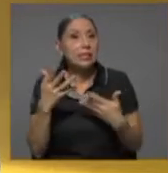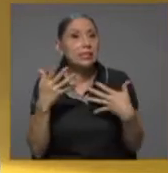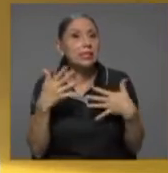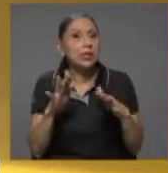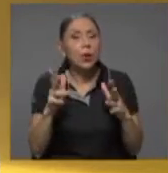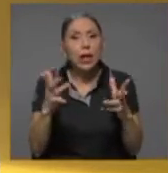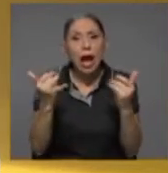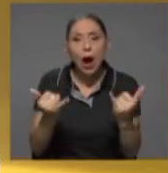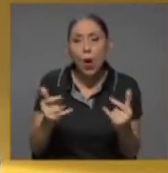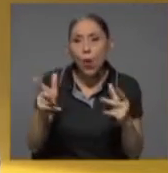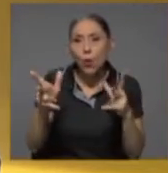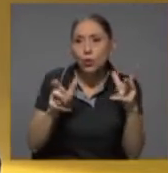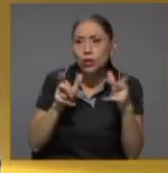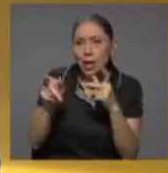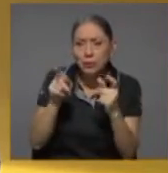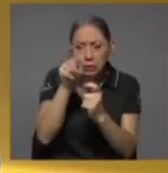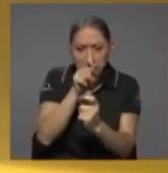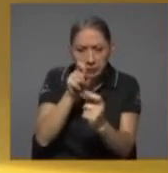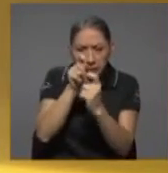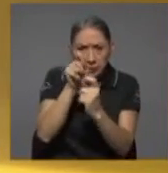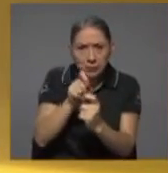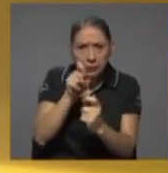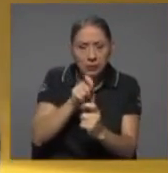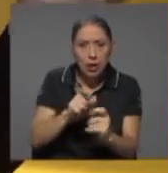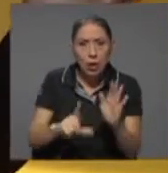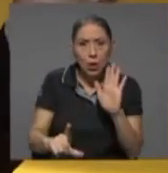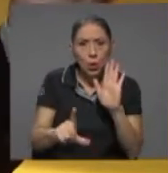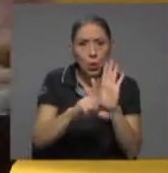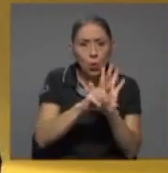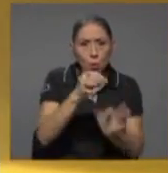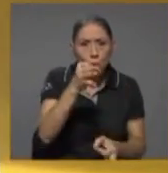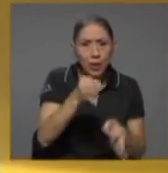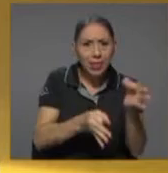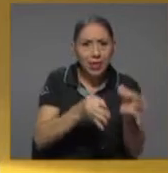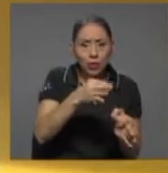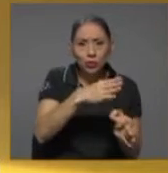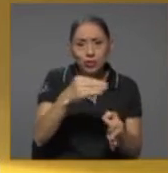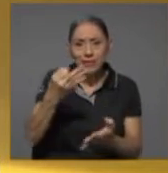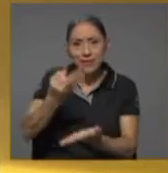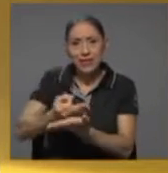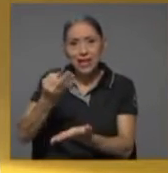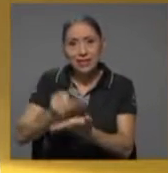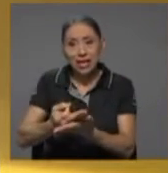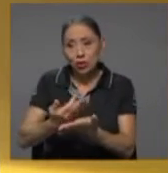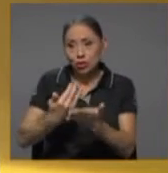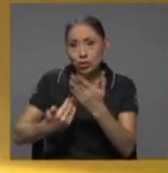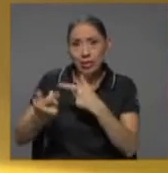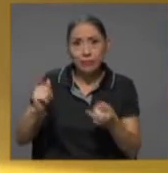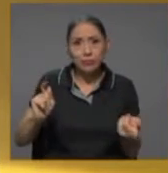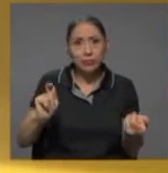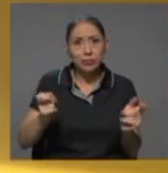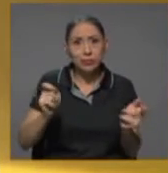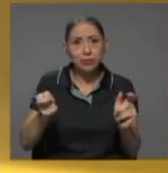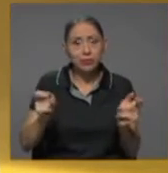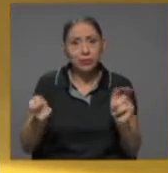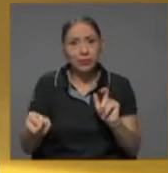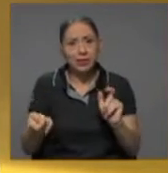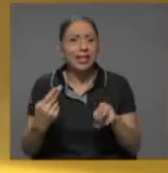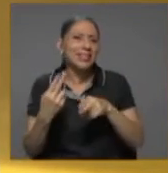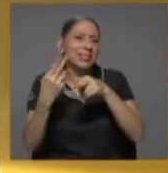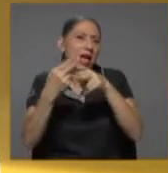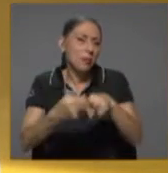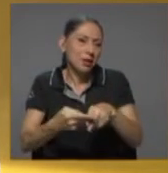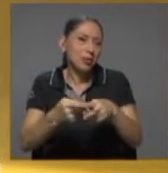detalles jurídicos y financieros de las reformas, llamémosle las reformas